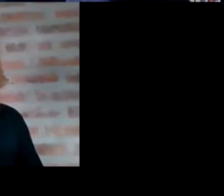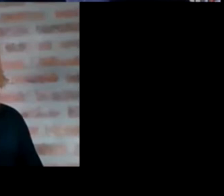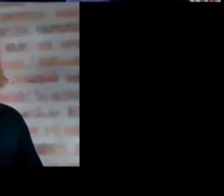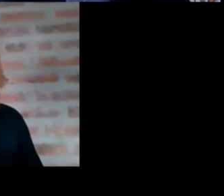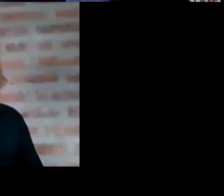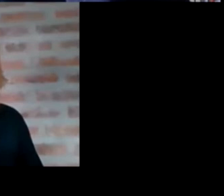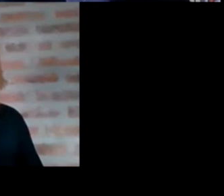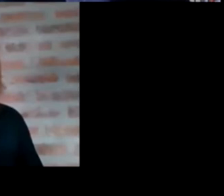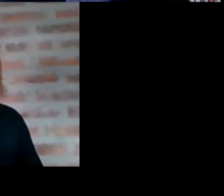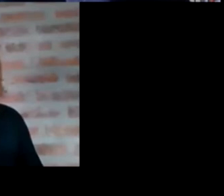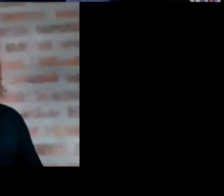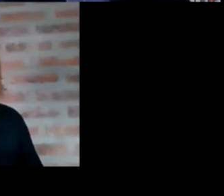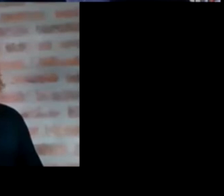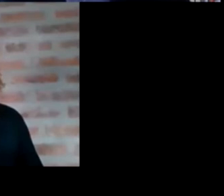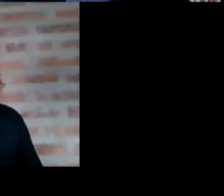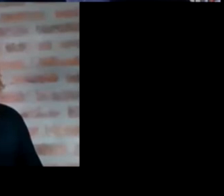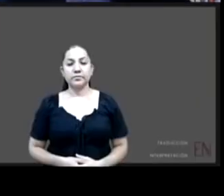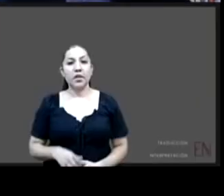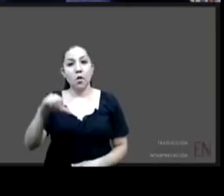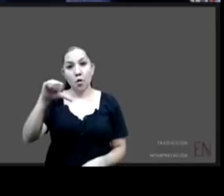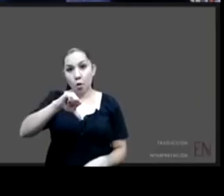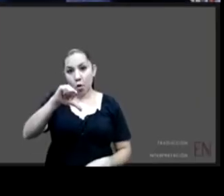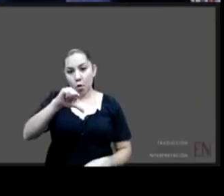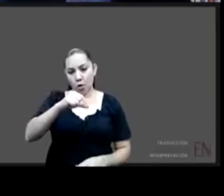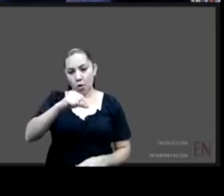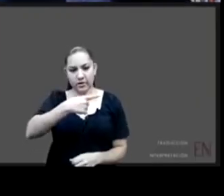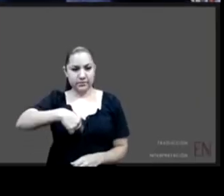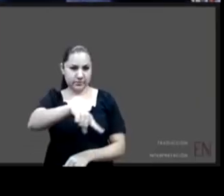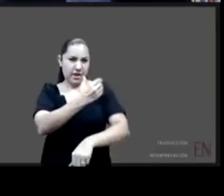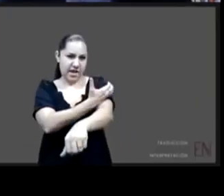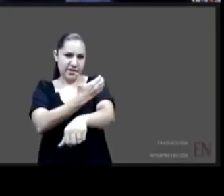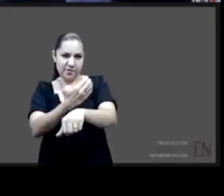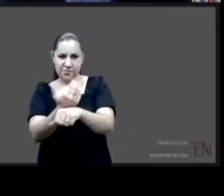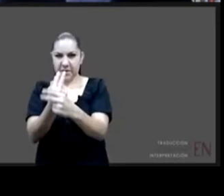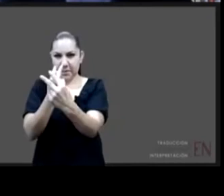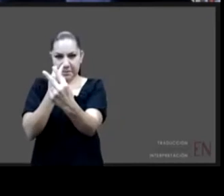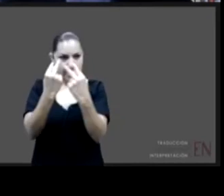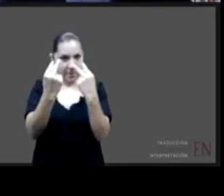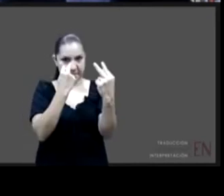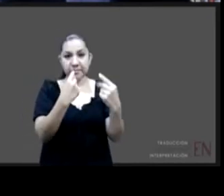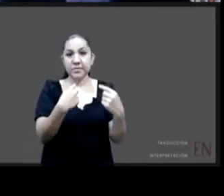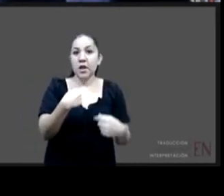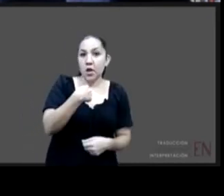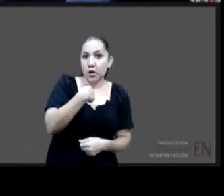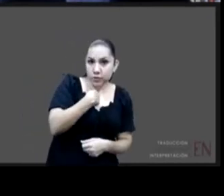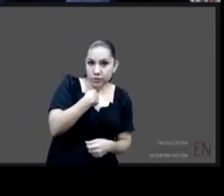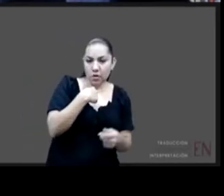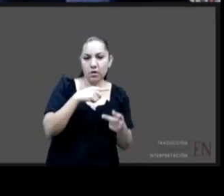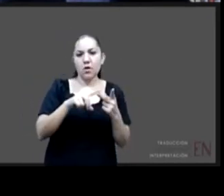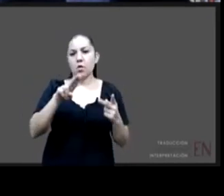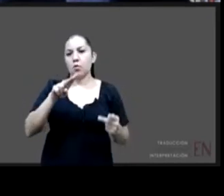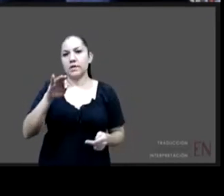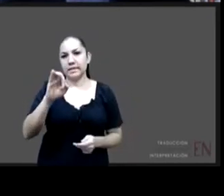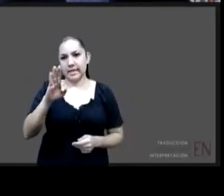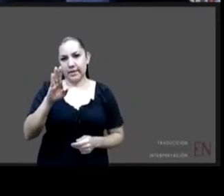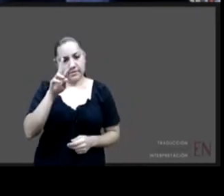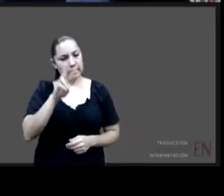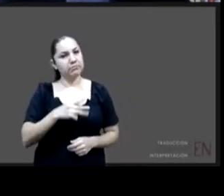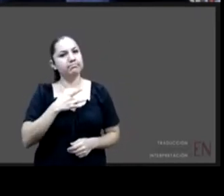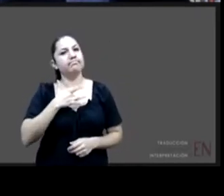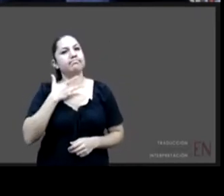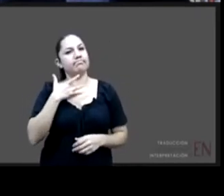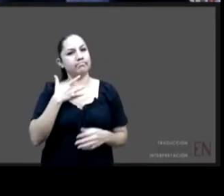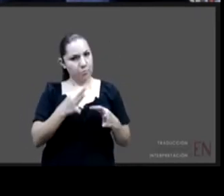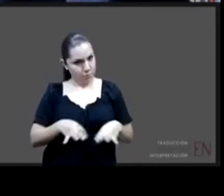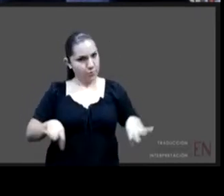acompañan hoy en este espacio para mí para UNICEF es sumamente importante poder participar en